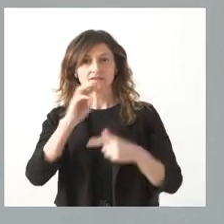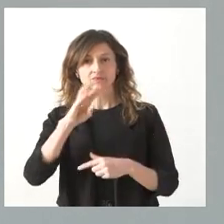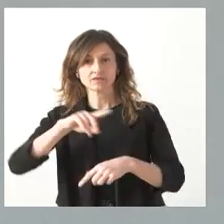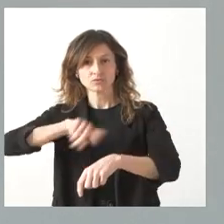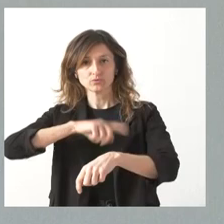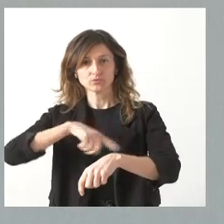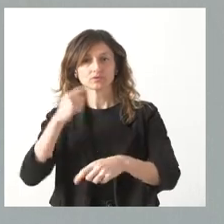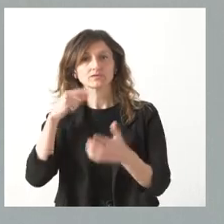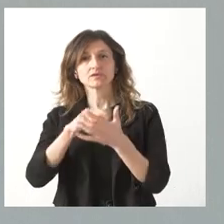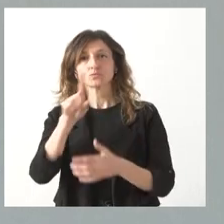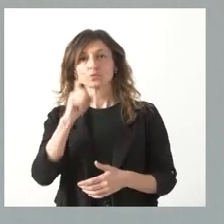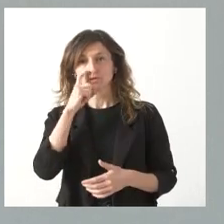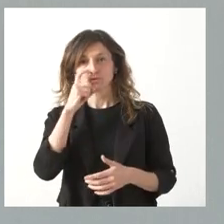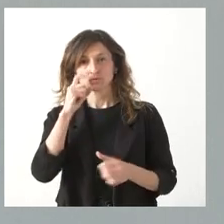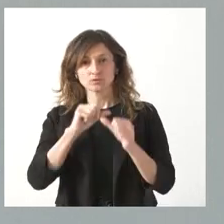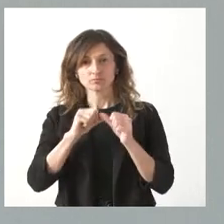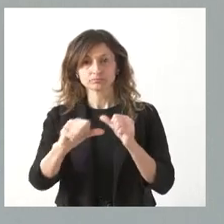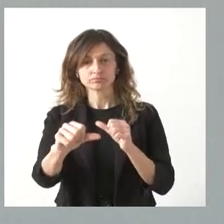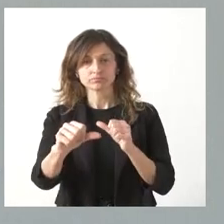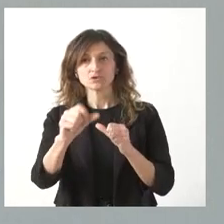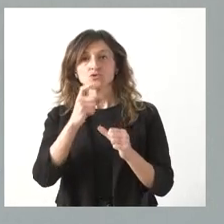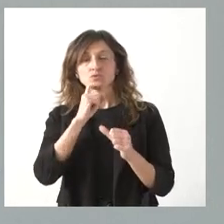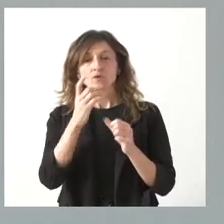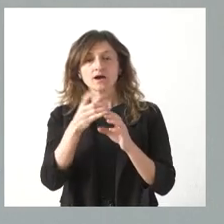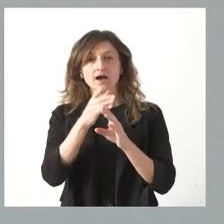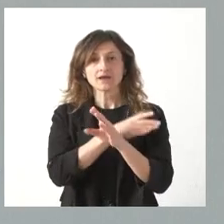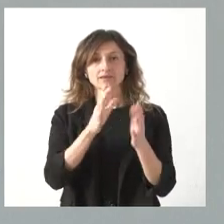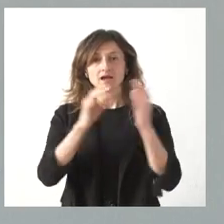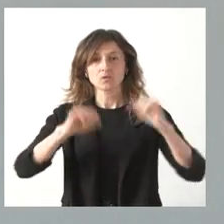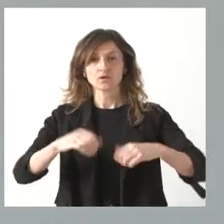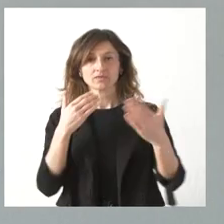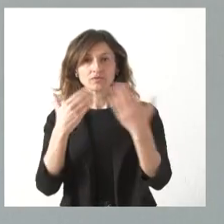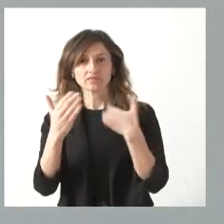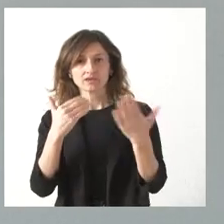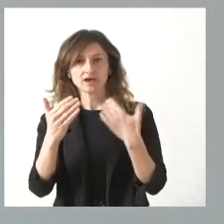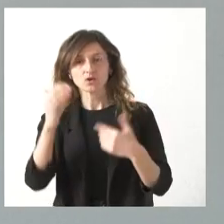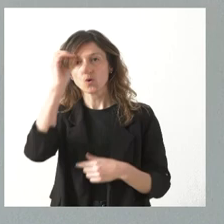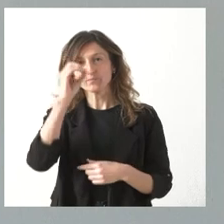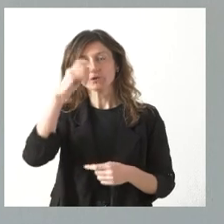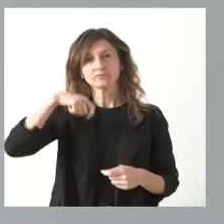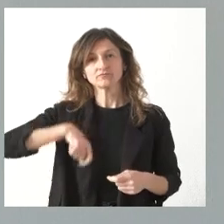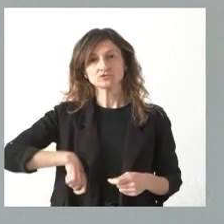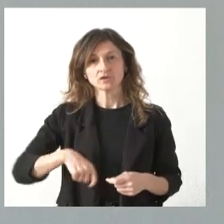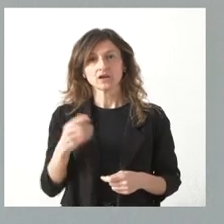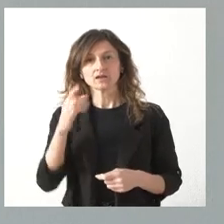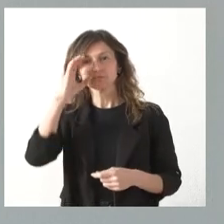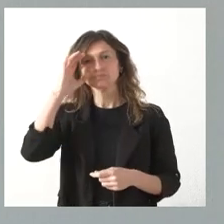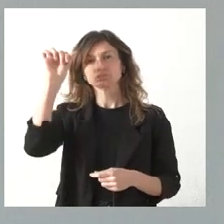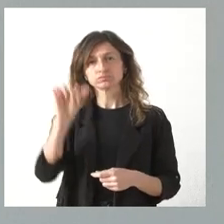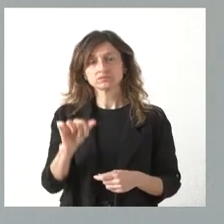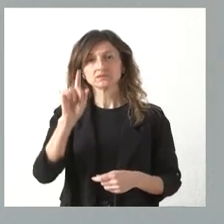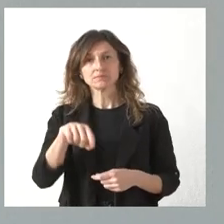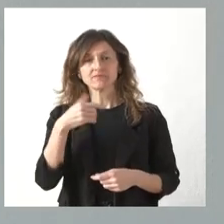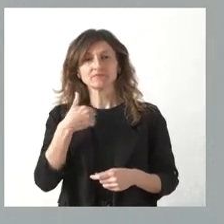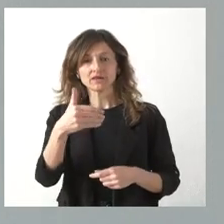horas el día 1 de junio, es que sea por la vía del acuerdo, del diálogo, de tener en cuenta las opiniones de los profesionales y, por tanto, tenemos todavía algunos